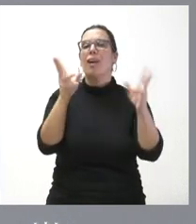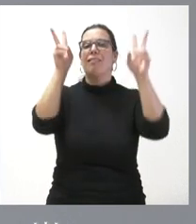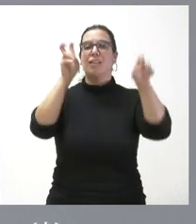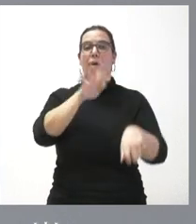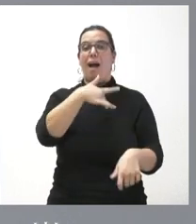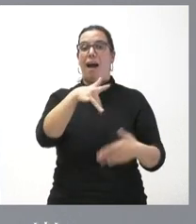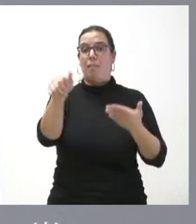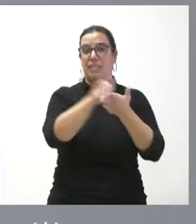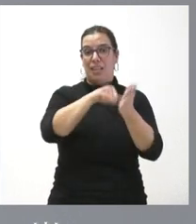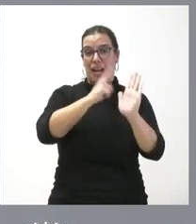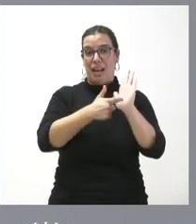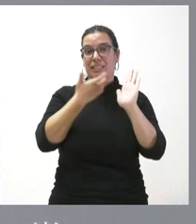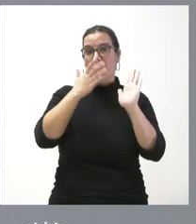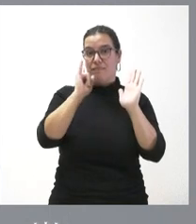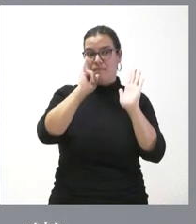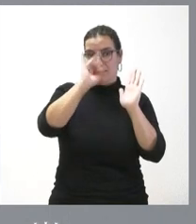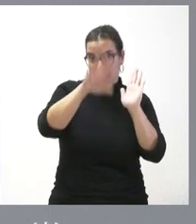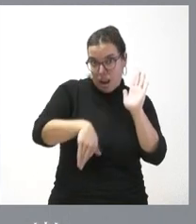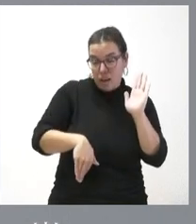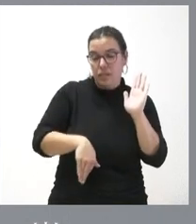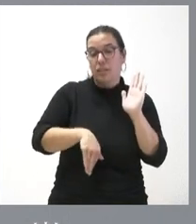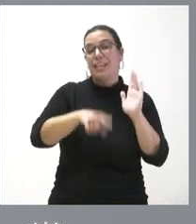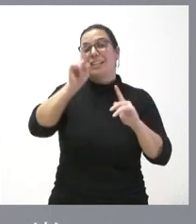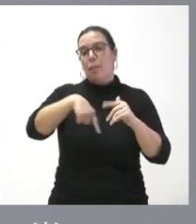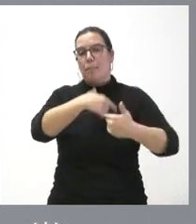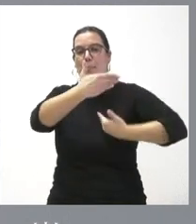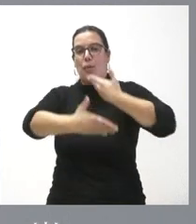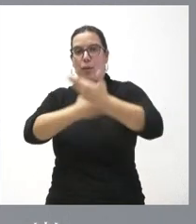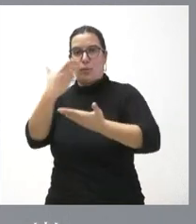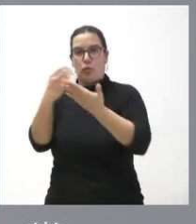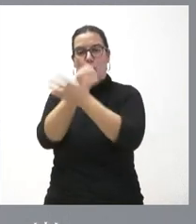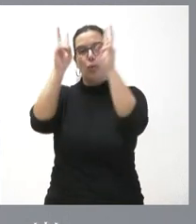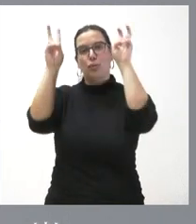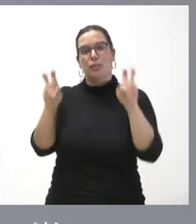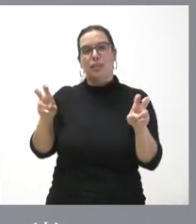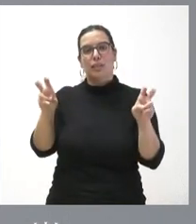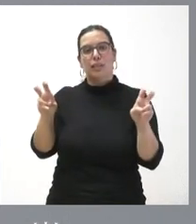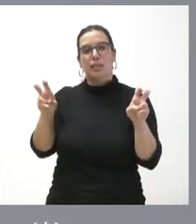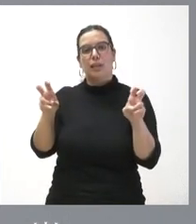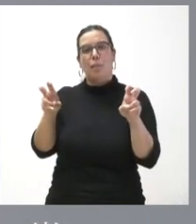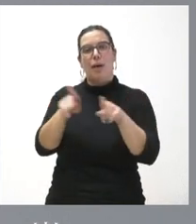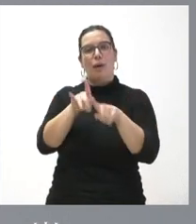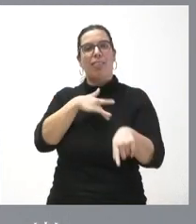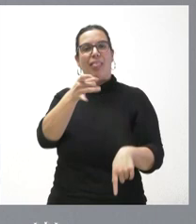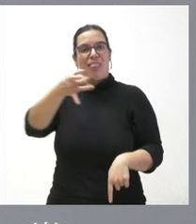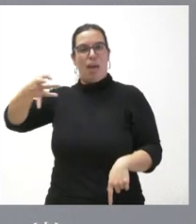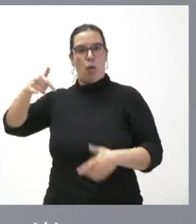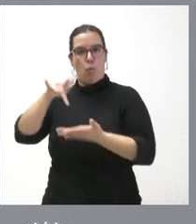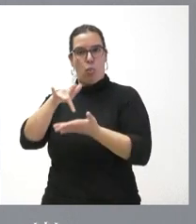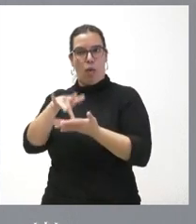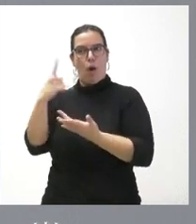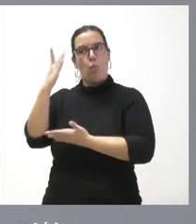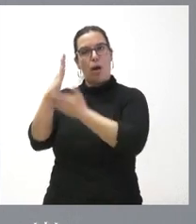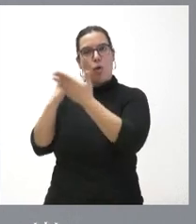si finalmente es una ley como sobre todo el procedimiento relativo al perdón de la deuda de una comunidad autónoma